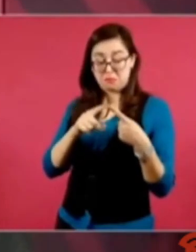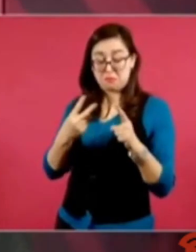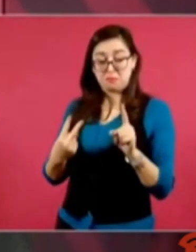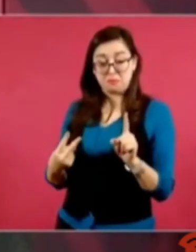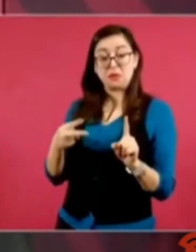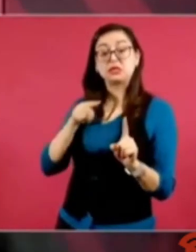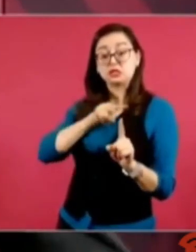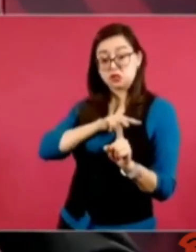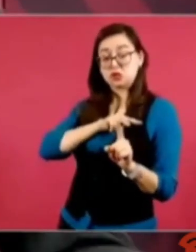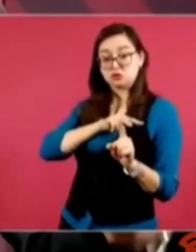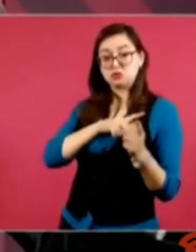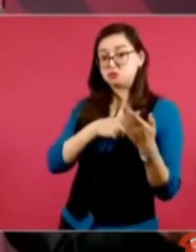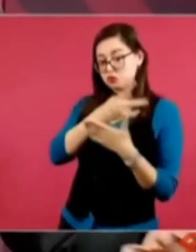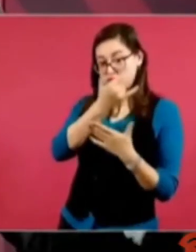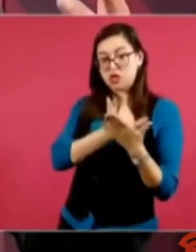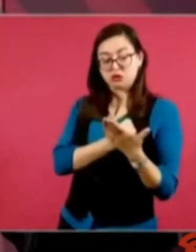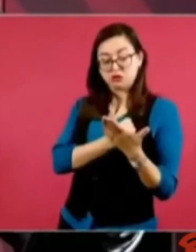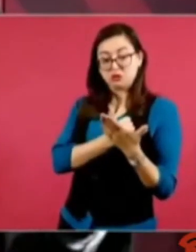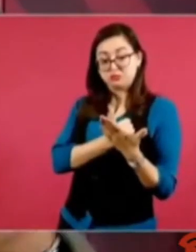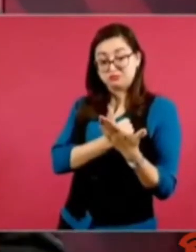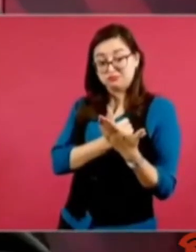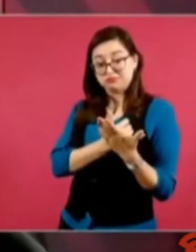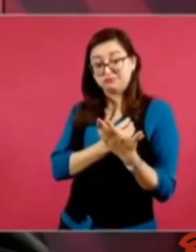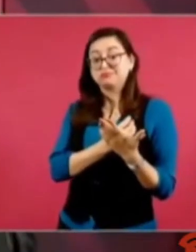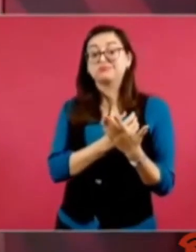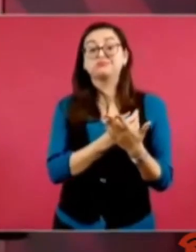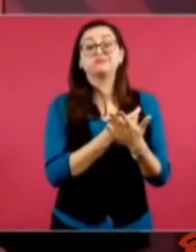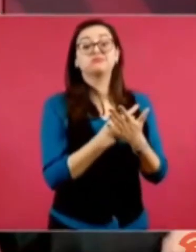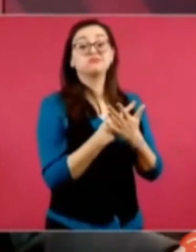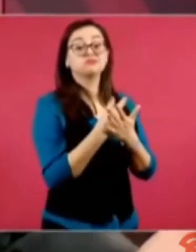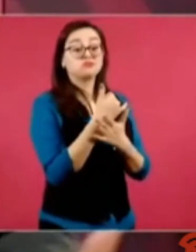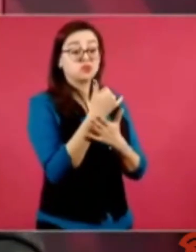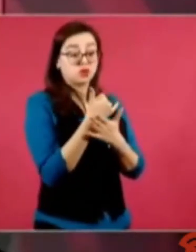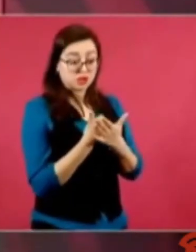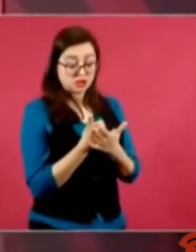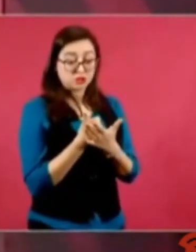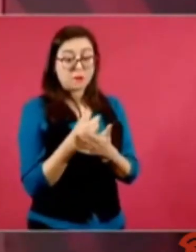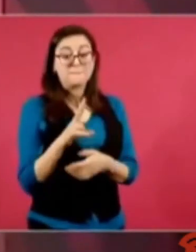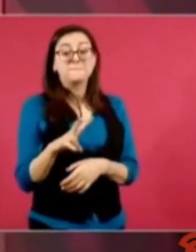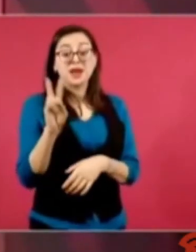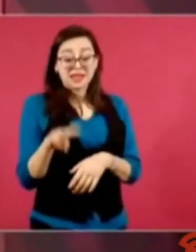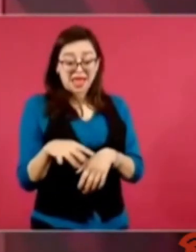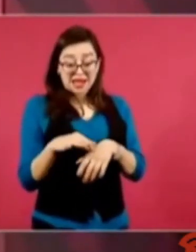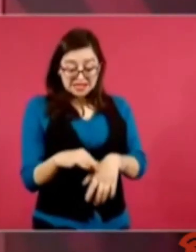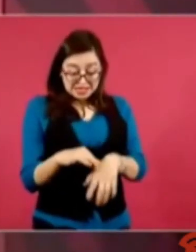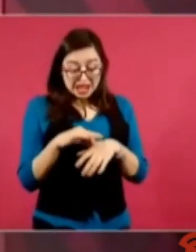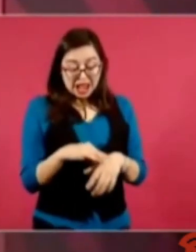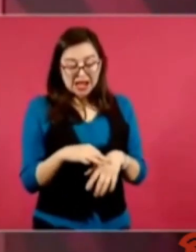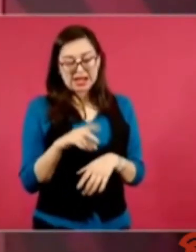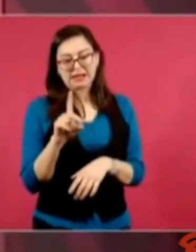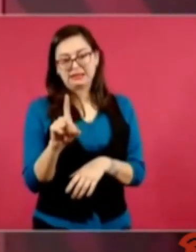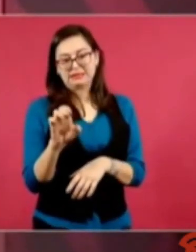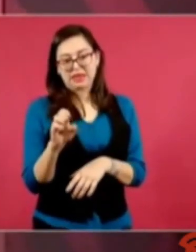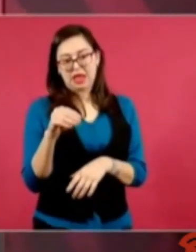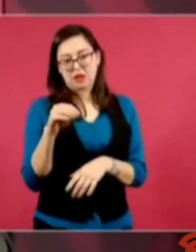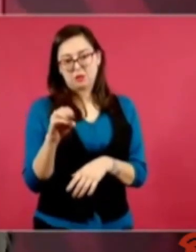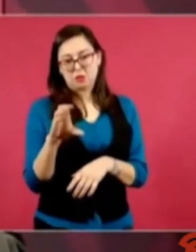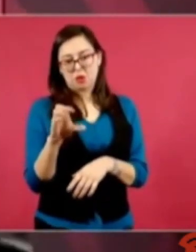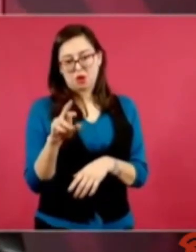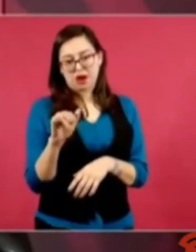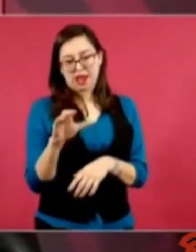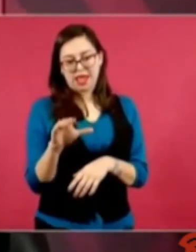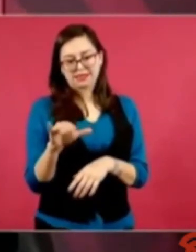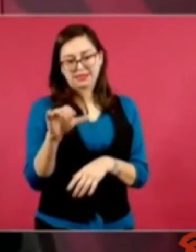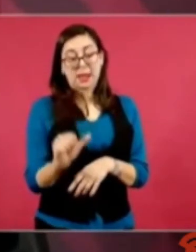Y el proyecto auténticamente democrático de los